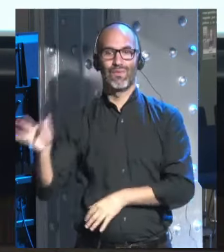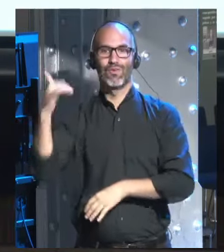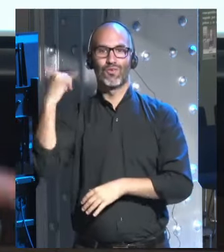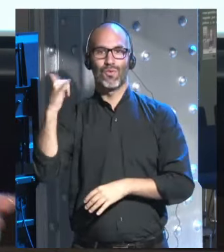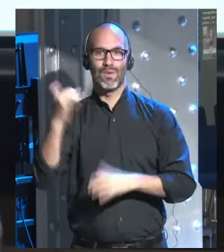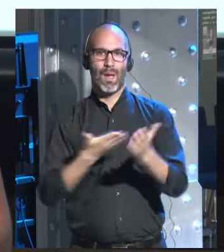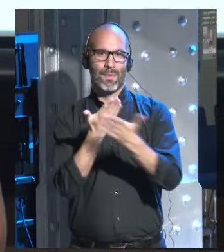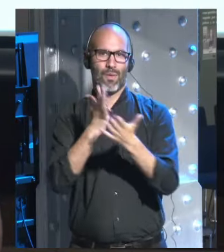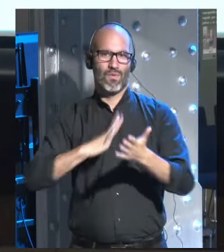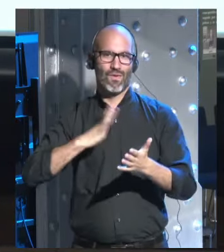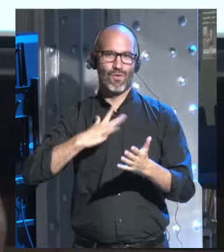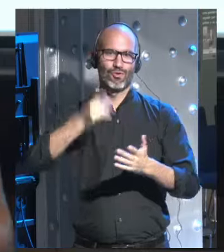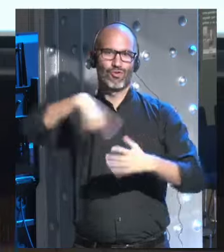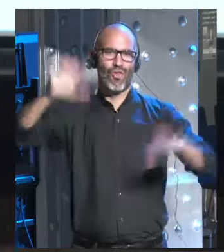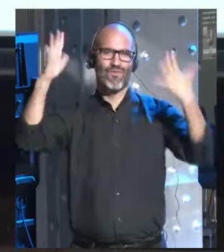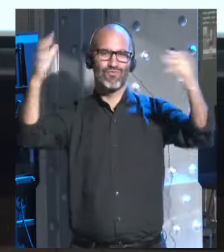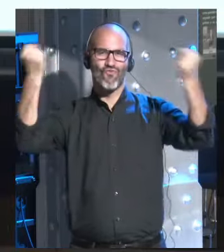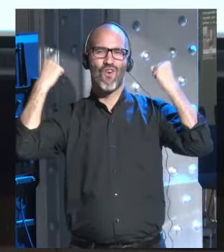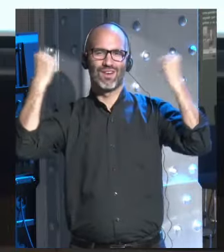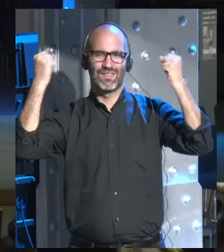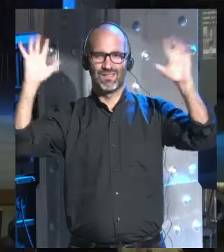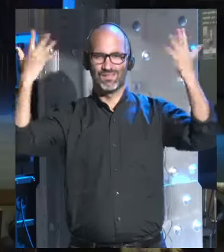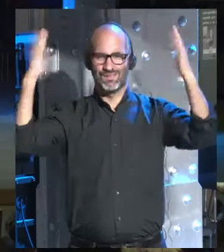pido por favor, no hace falta que lo pida, un aplauso muy fuerte.